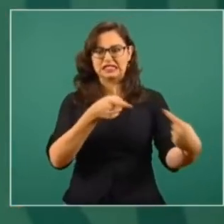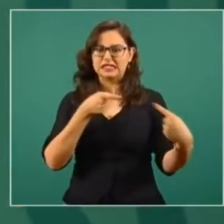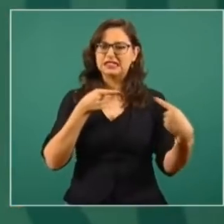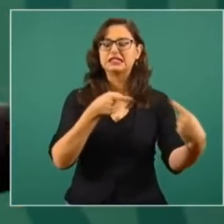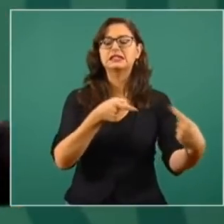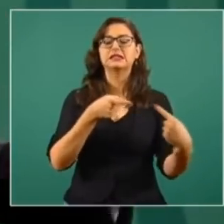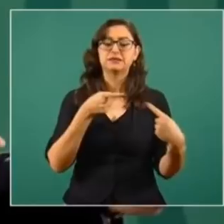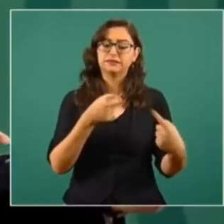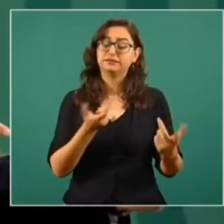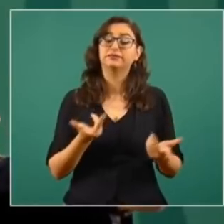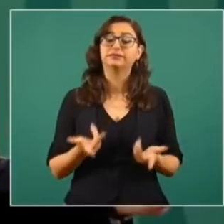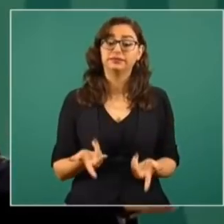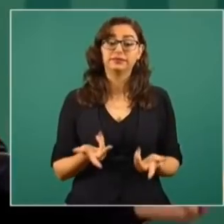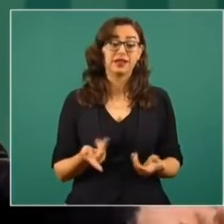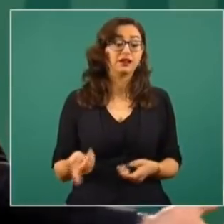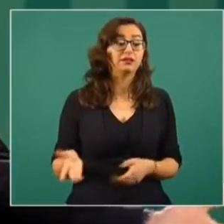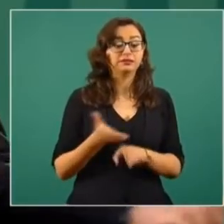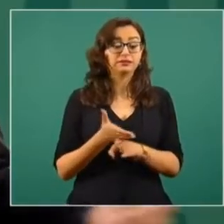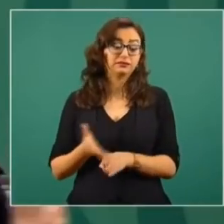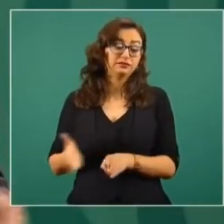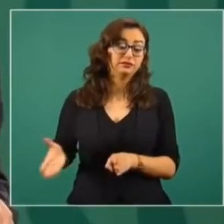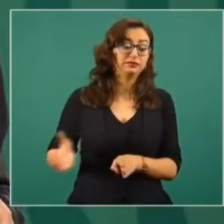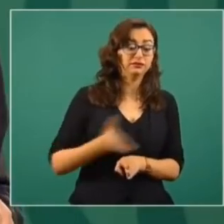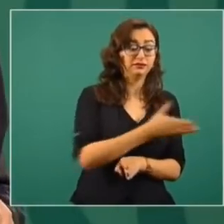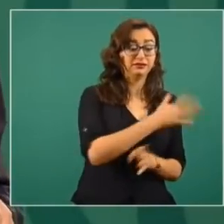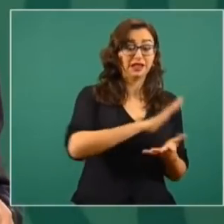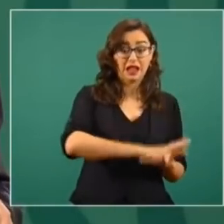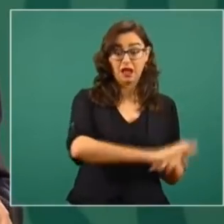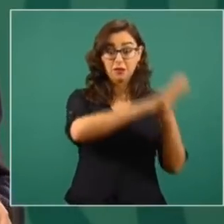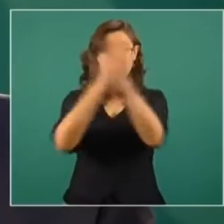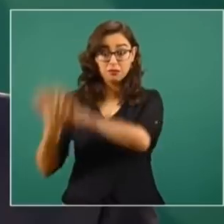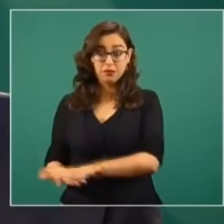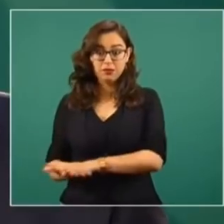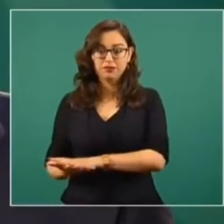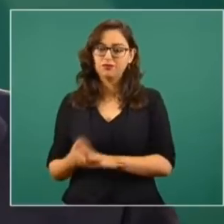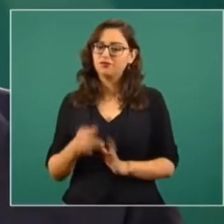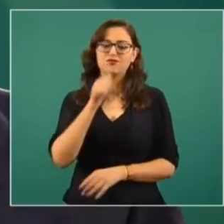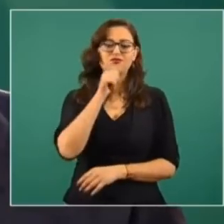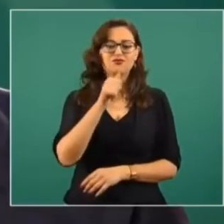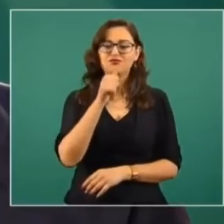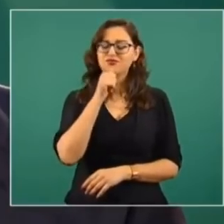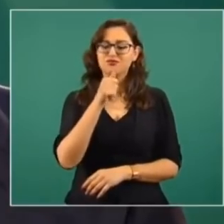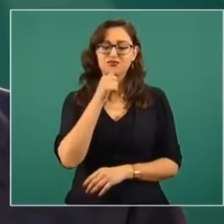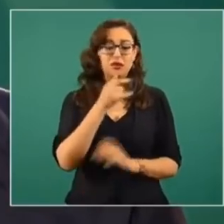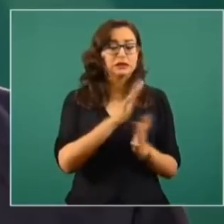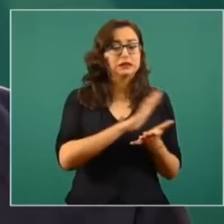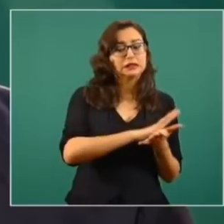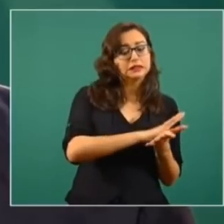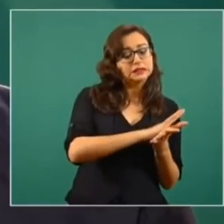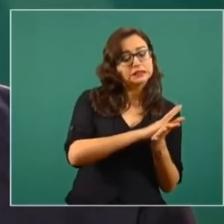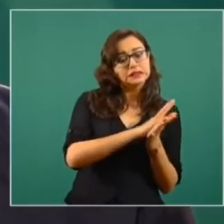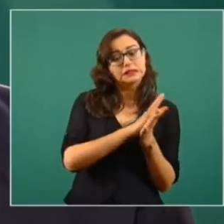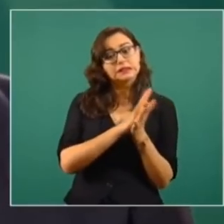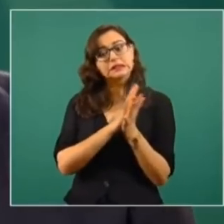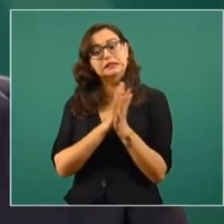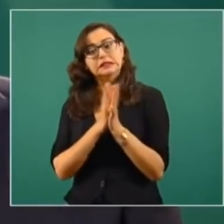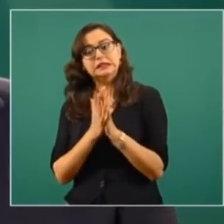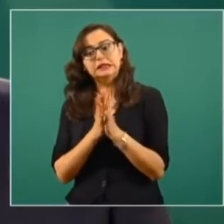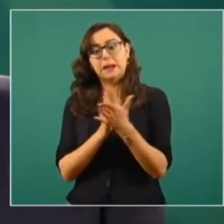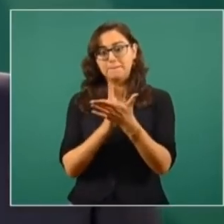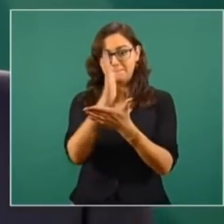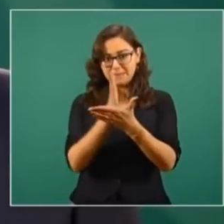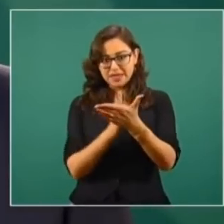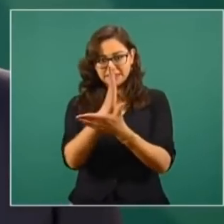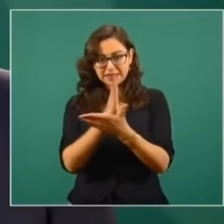porque todavía lo viejo no acaba de morir y lo nuevo no acaba de nacer. Entonces,